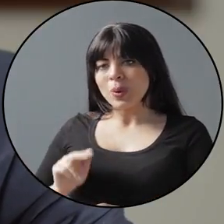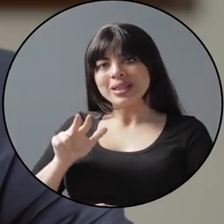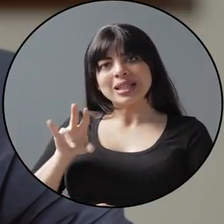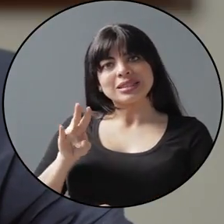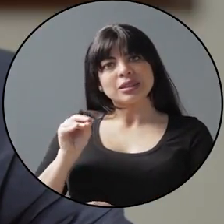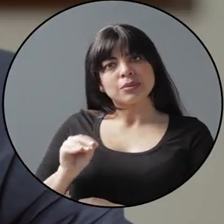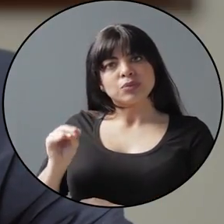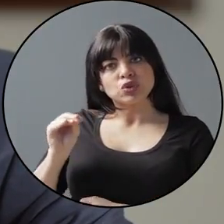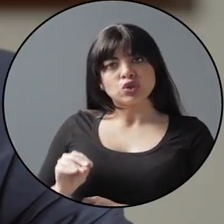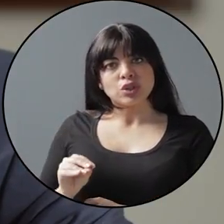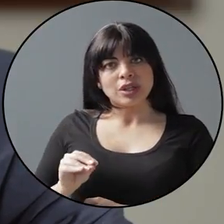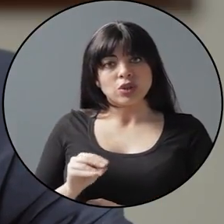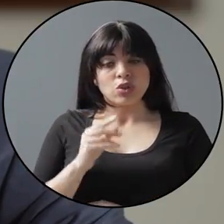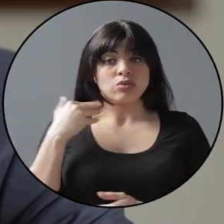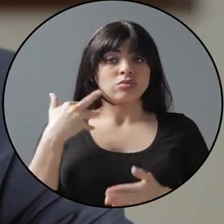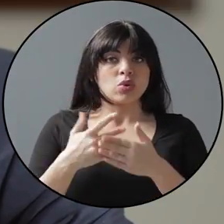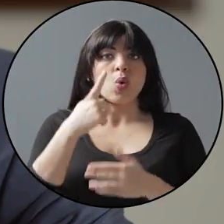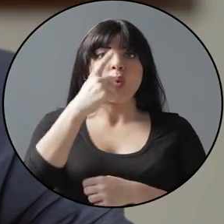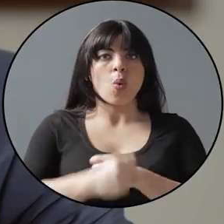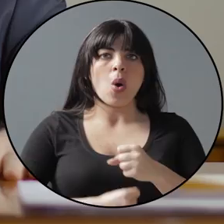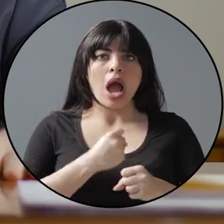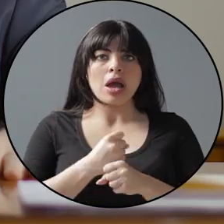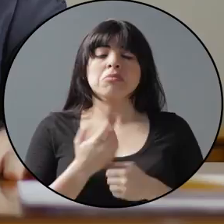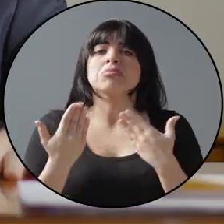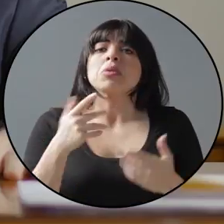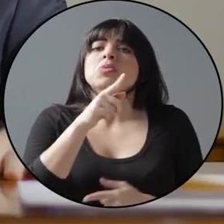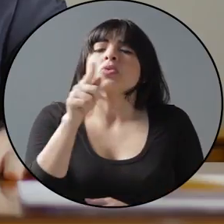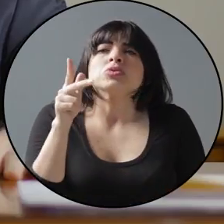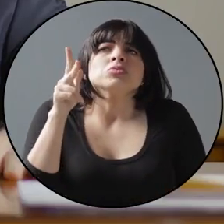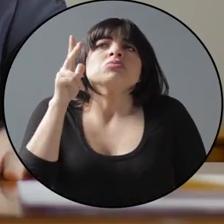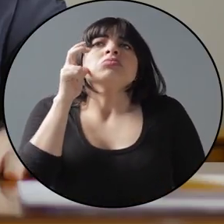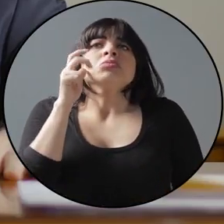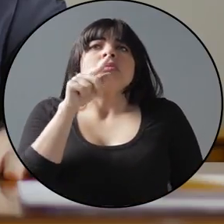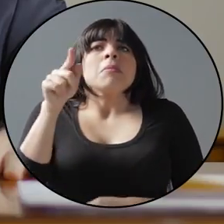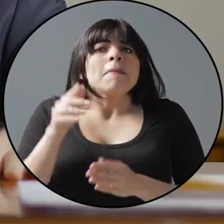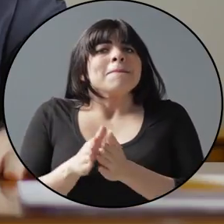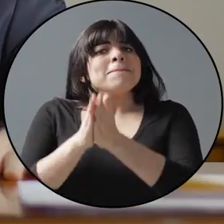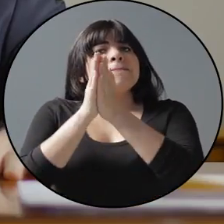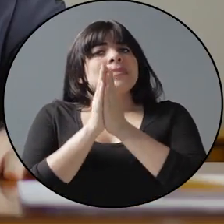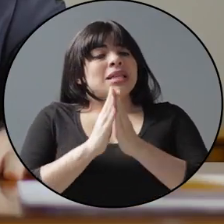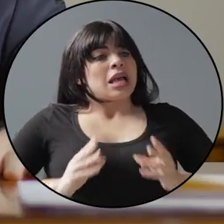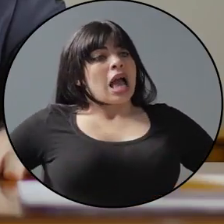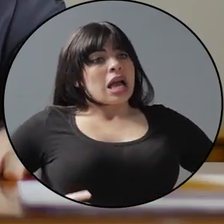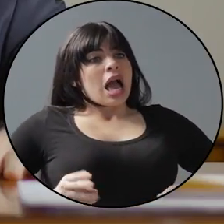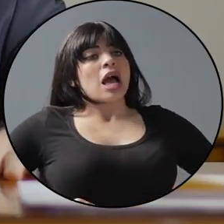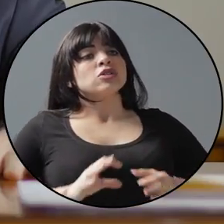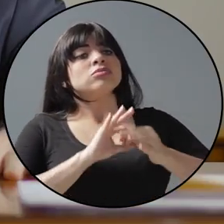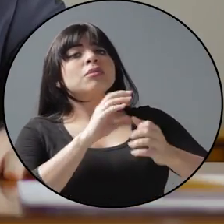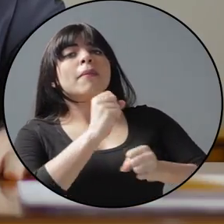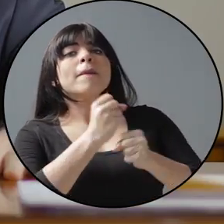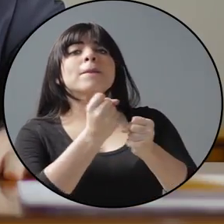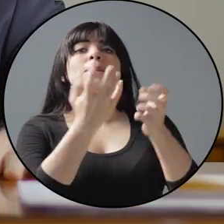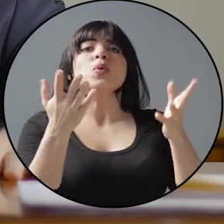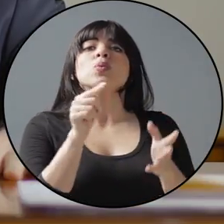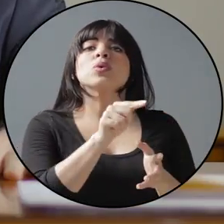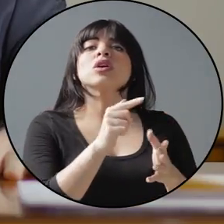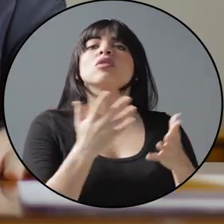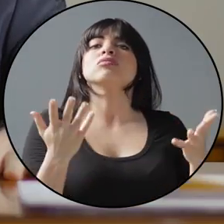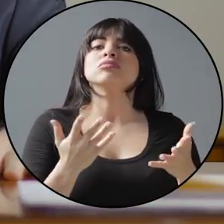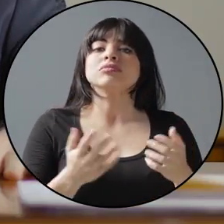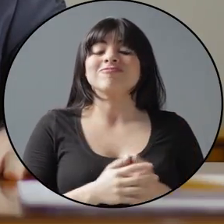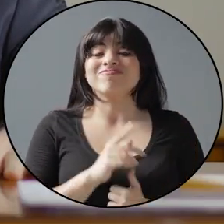bebidas en 37% en un año. Habrán escuchado que nos piden enfrentar el gasto por empleo público.